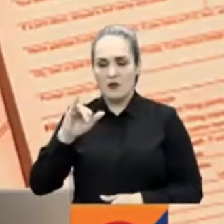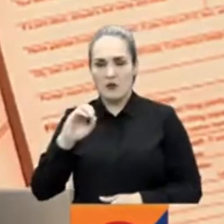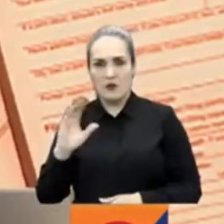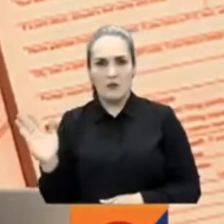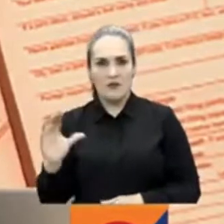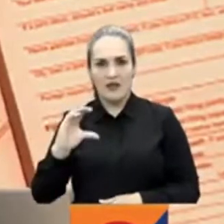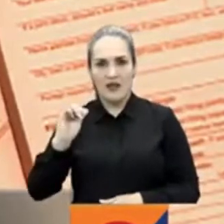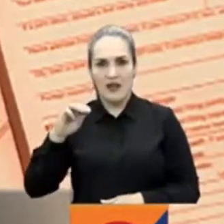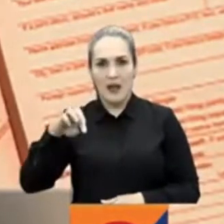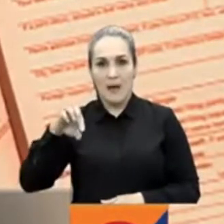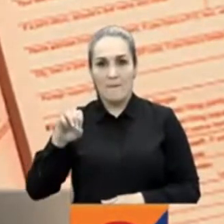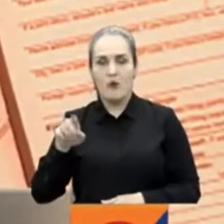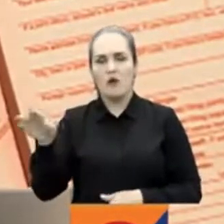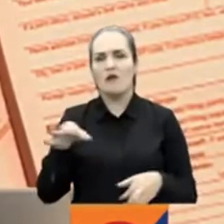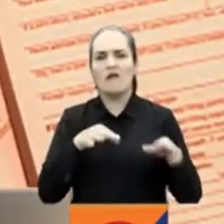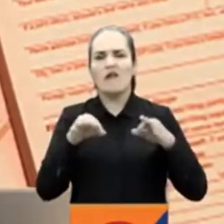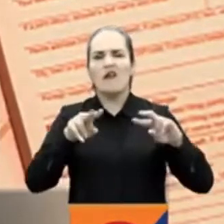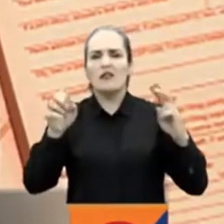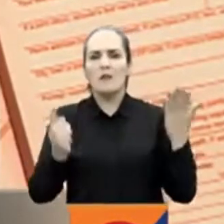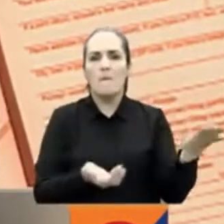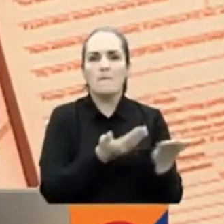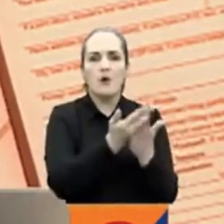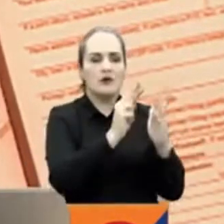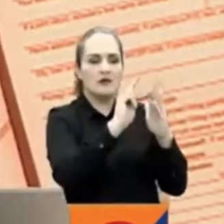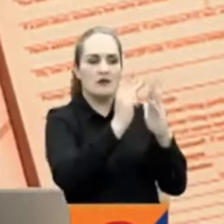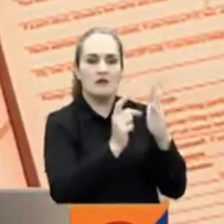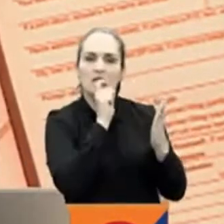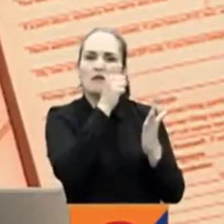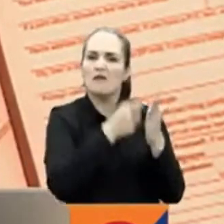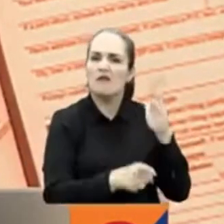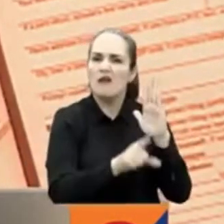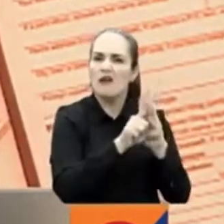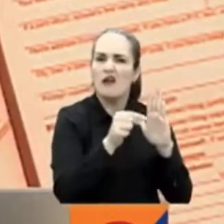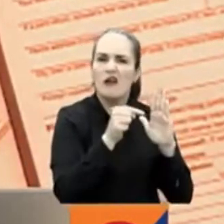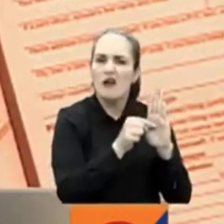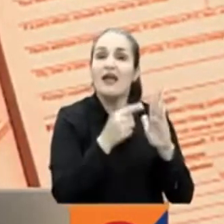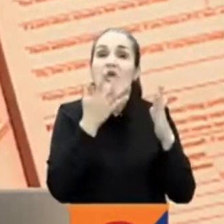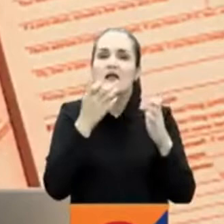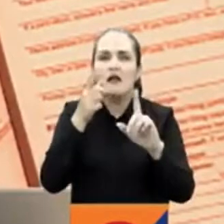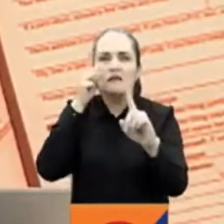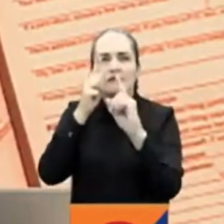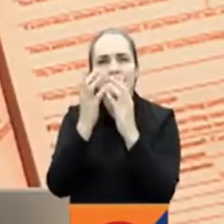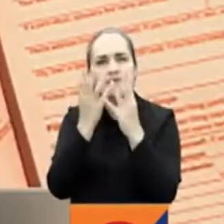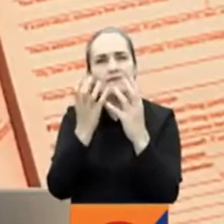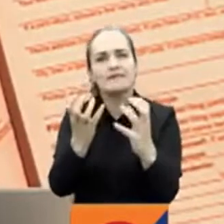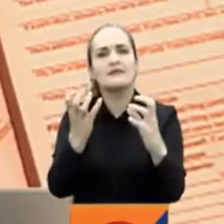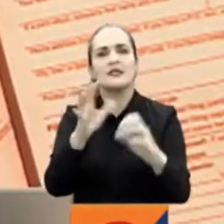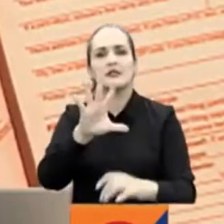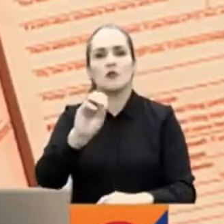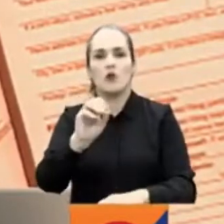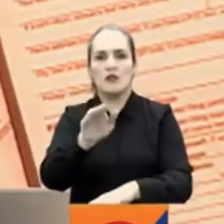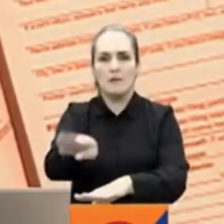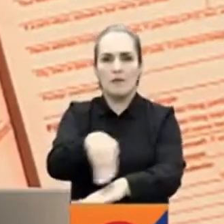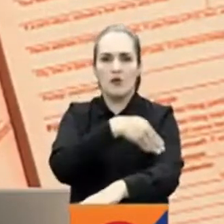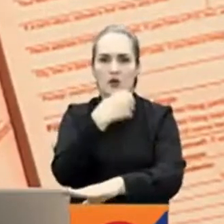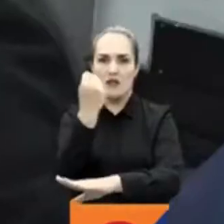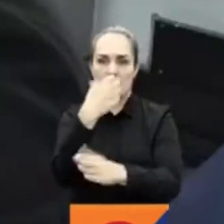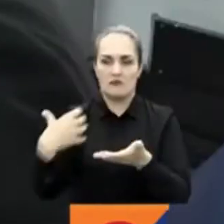incluirá la reforma tributaria del próximo gobierno y cómo se lograría la ambiciosa meta de 50 billones de pesos de recaudo.